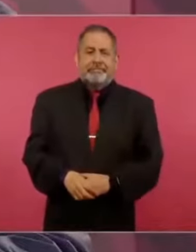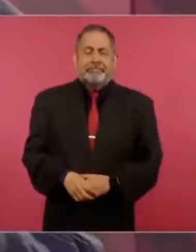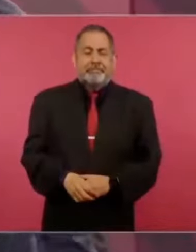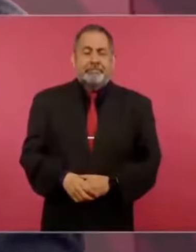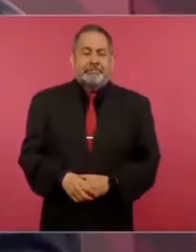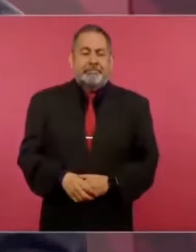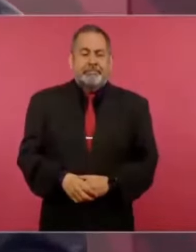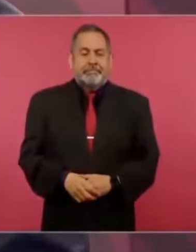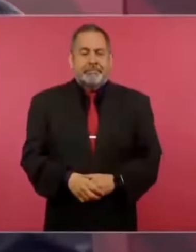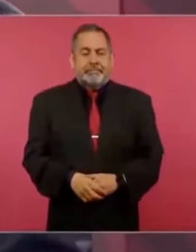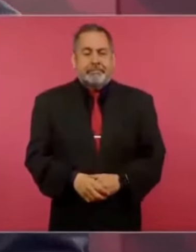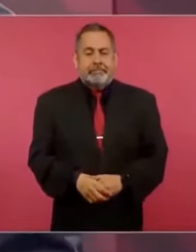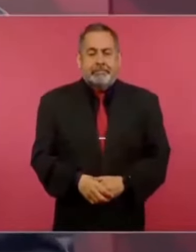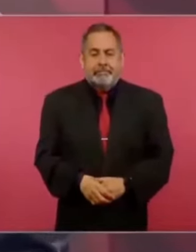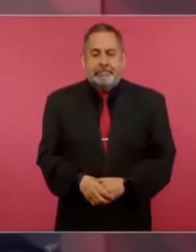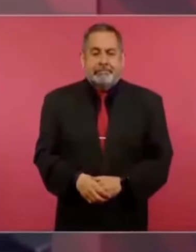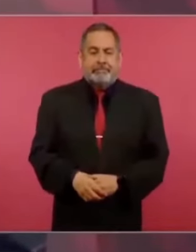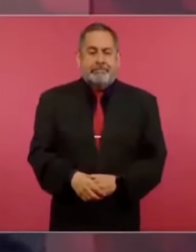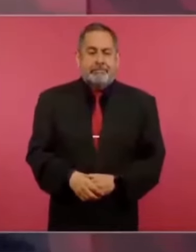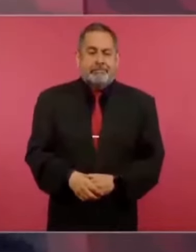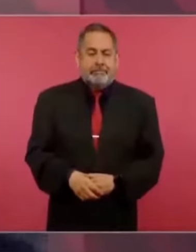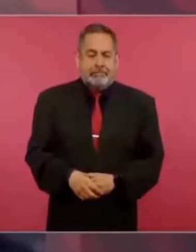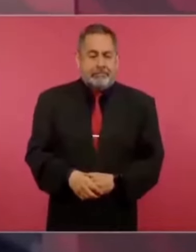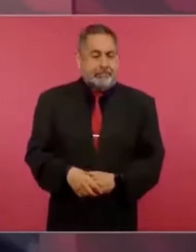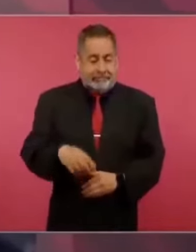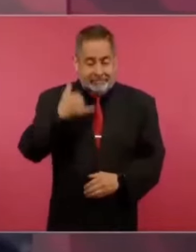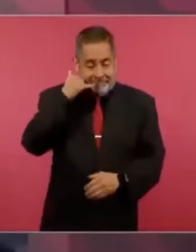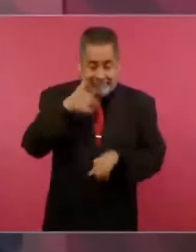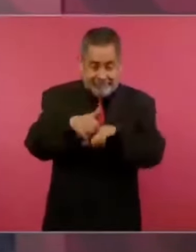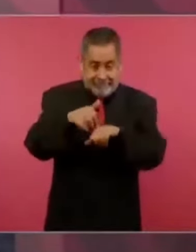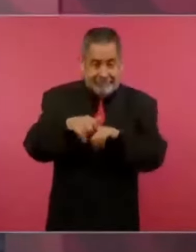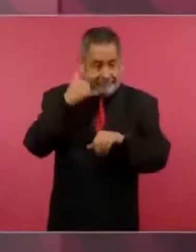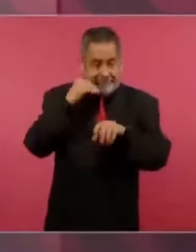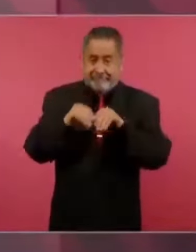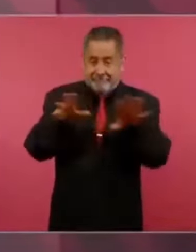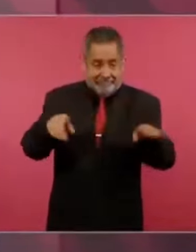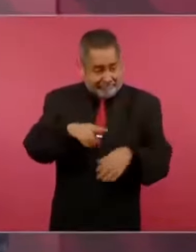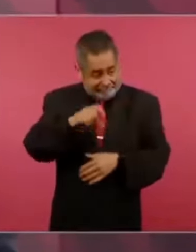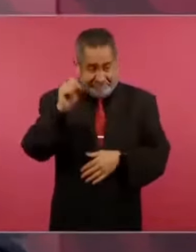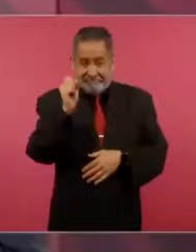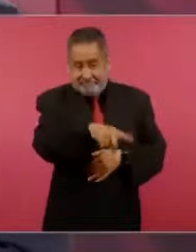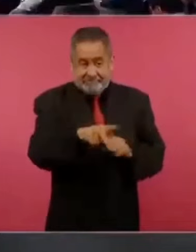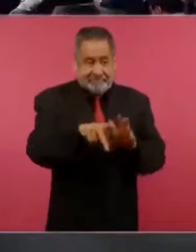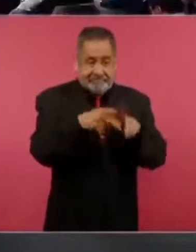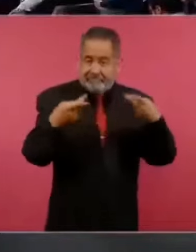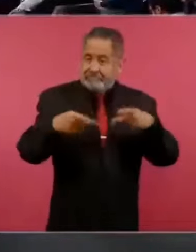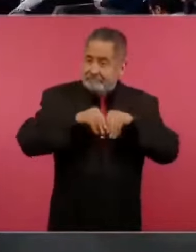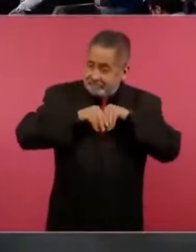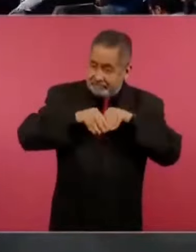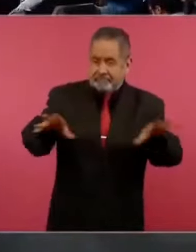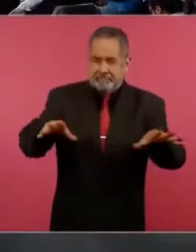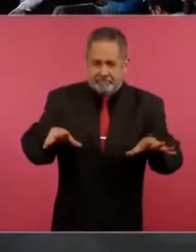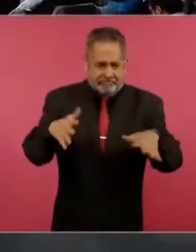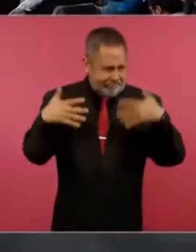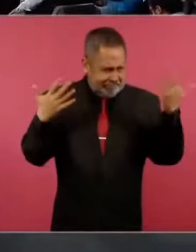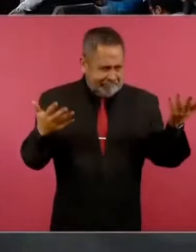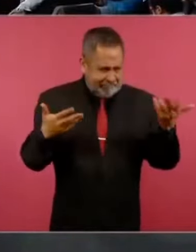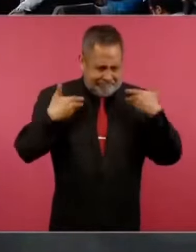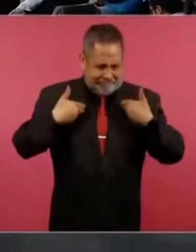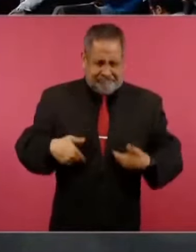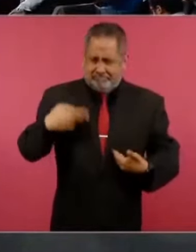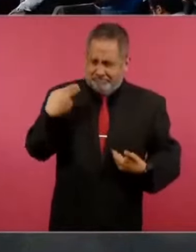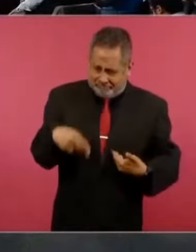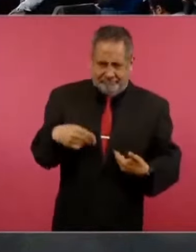Si es público, si ella está haciendo un periodismo público, si ella está